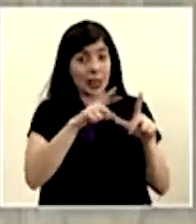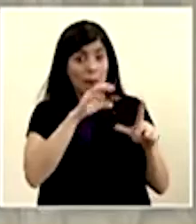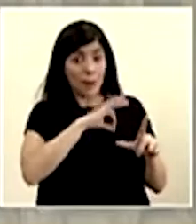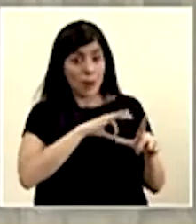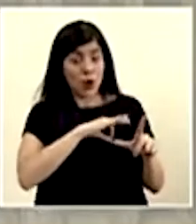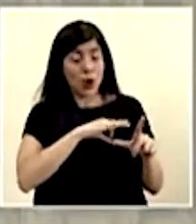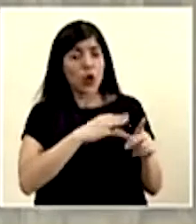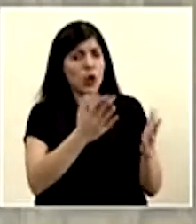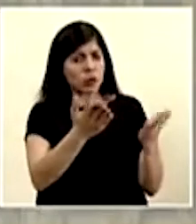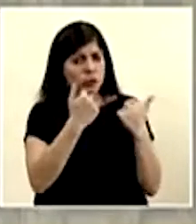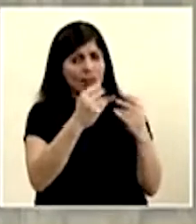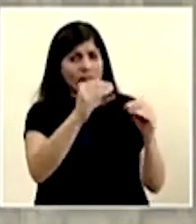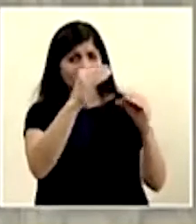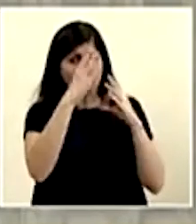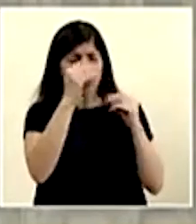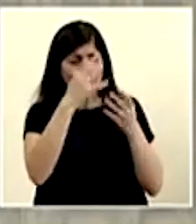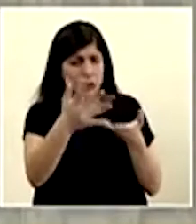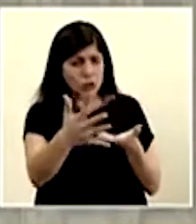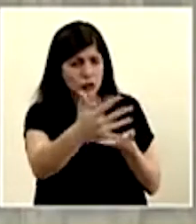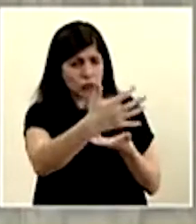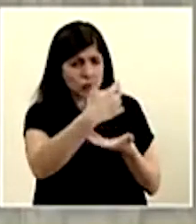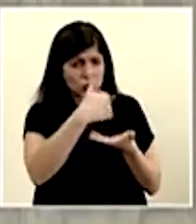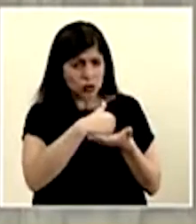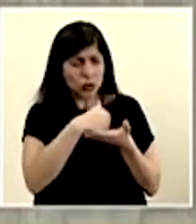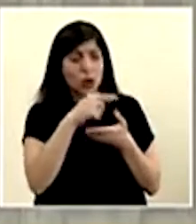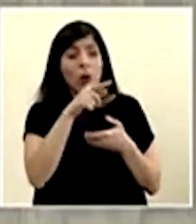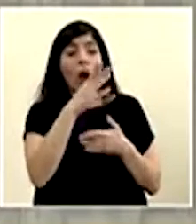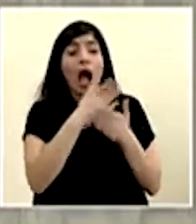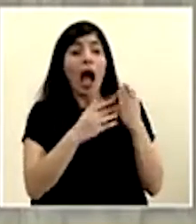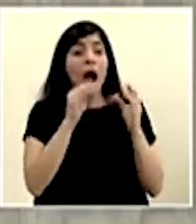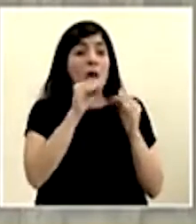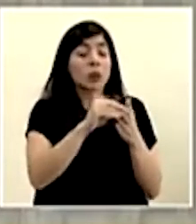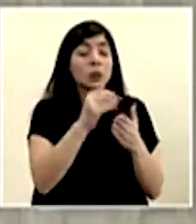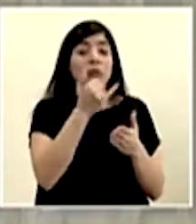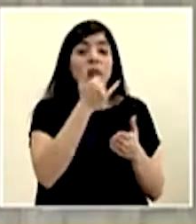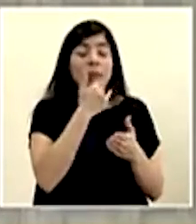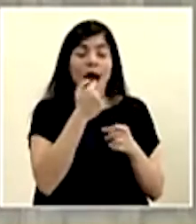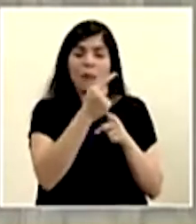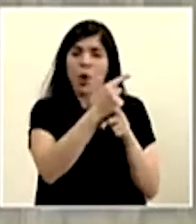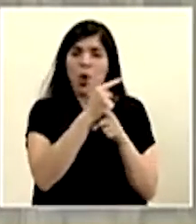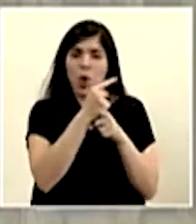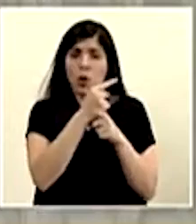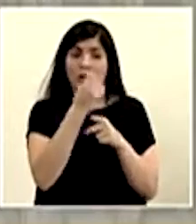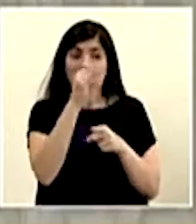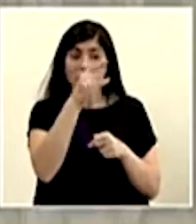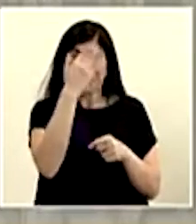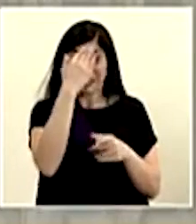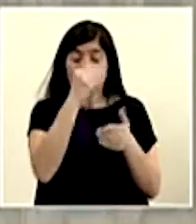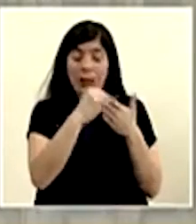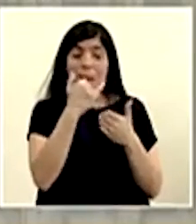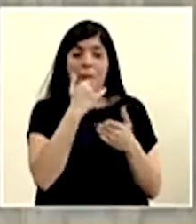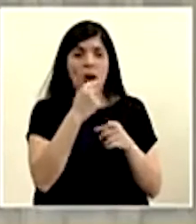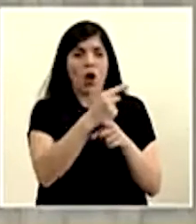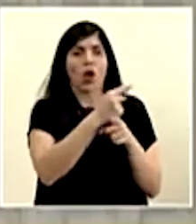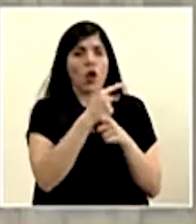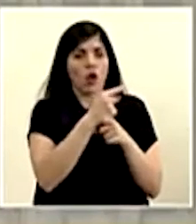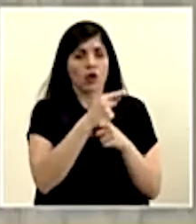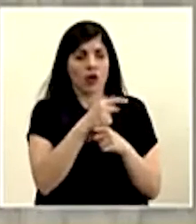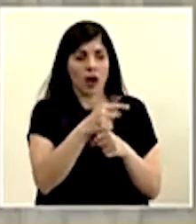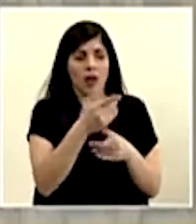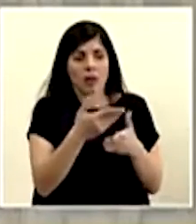que aporten toda la información que se necesita y que corrijan aquella información que saben que se ha incorporado mal y que nos podría